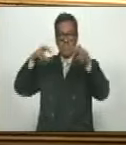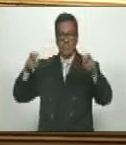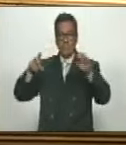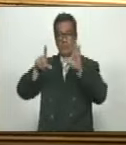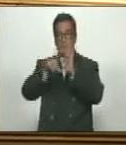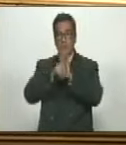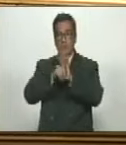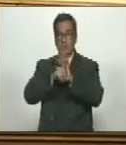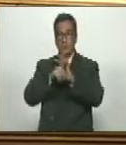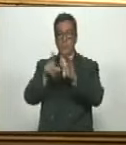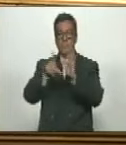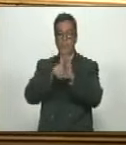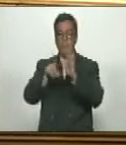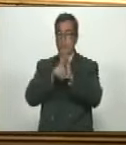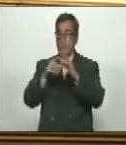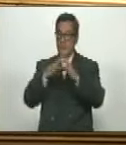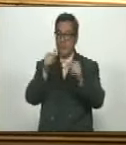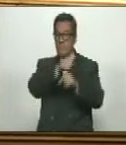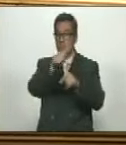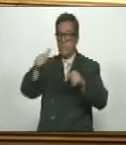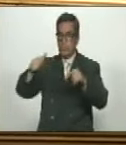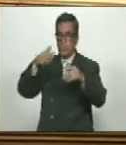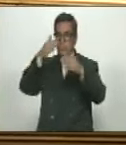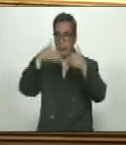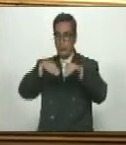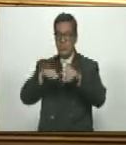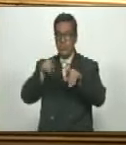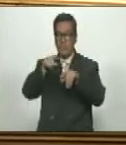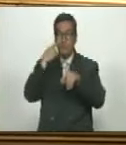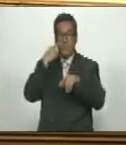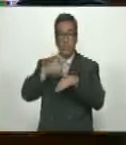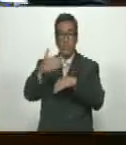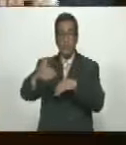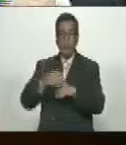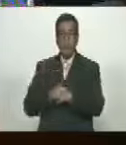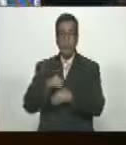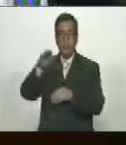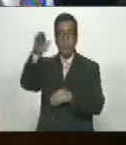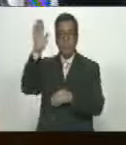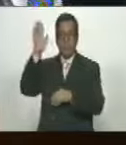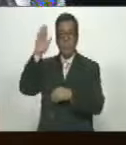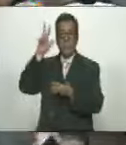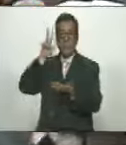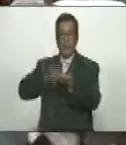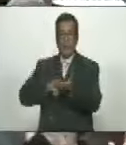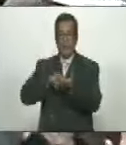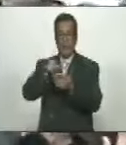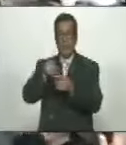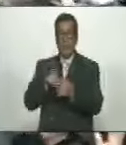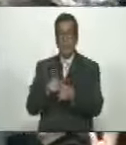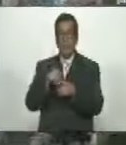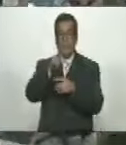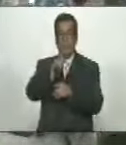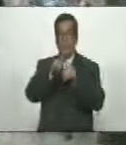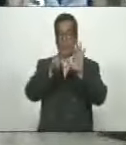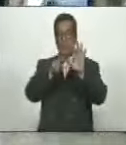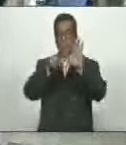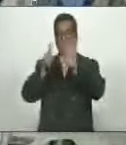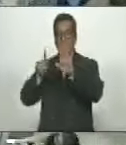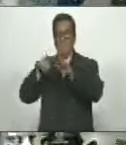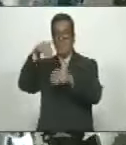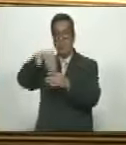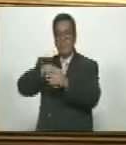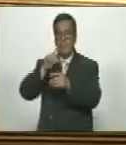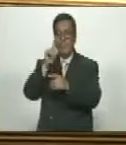de la ley y la ley en todas y cada una de sus partes y se manifestaron con la cierta costumbre queda aprobado con 276